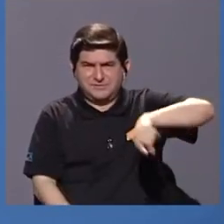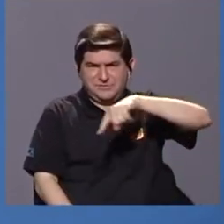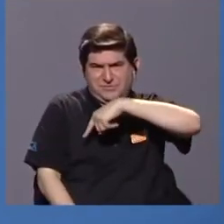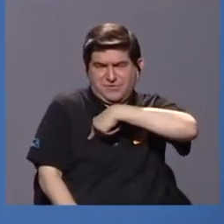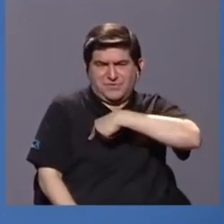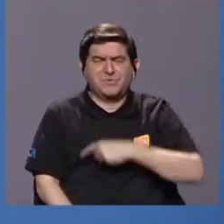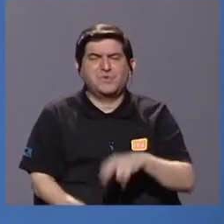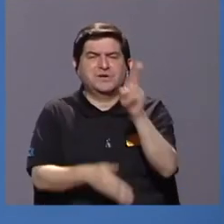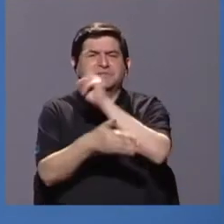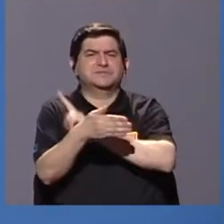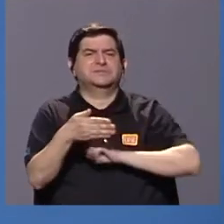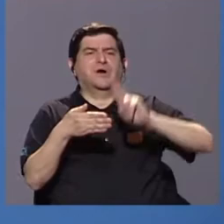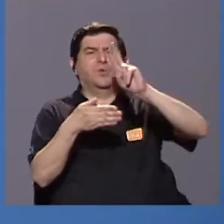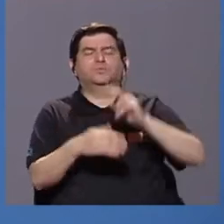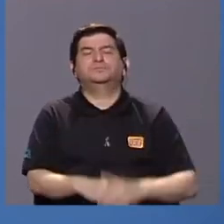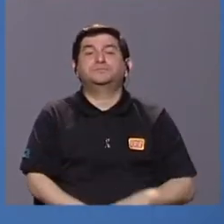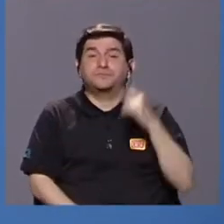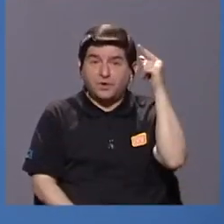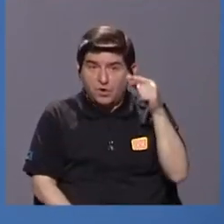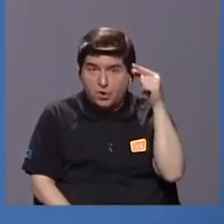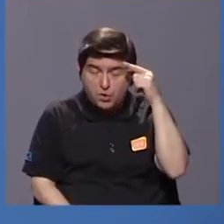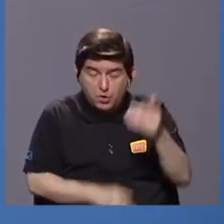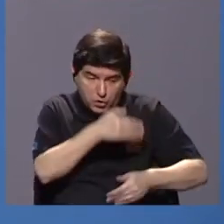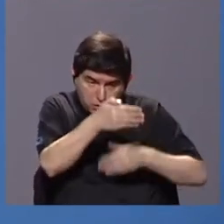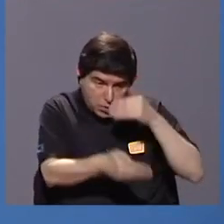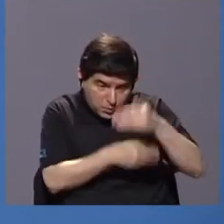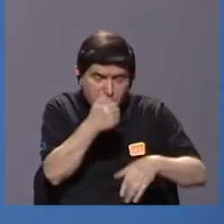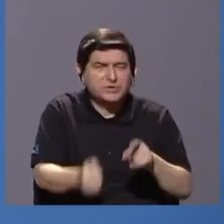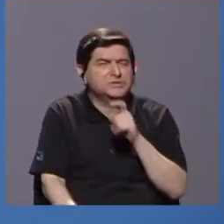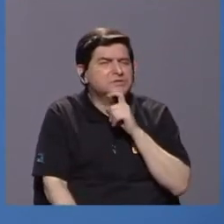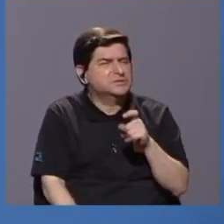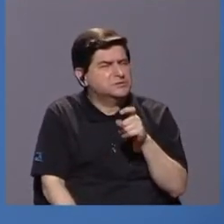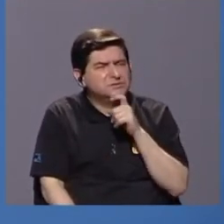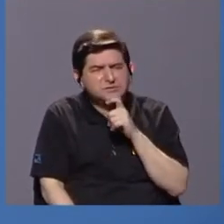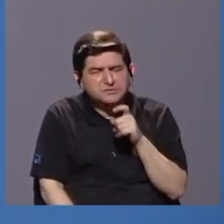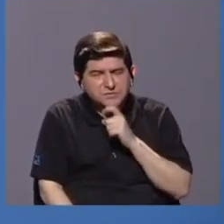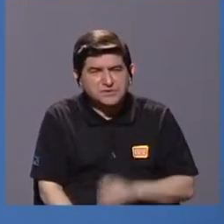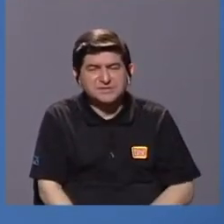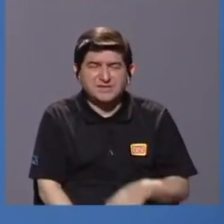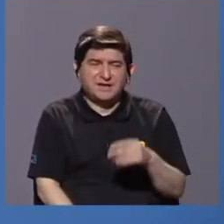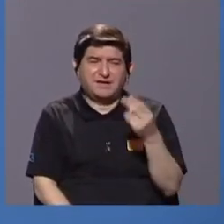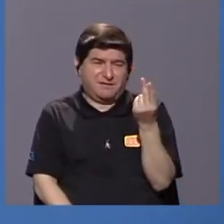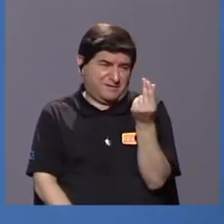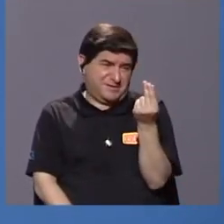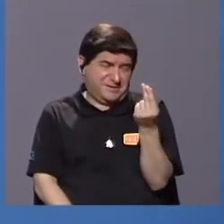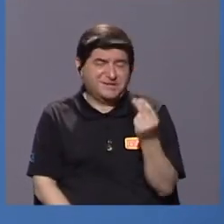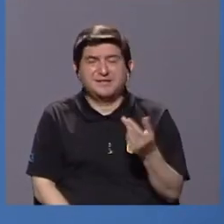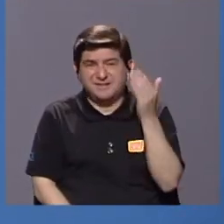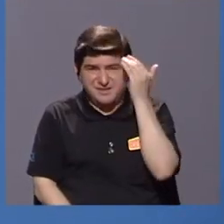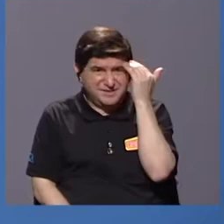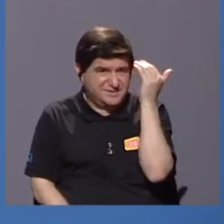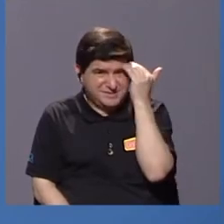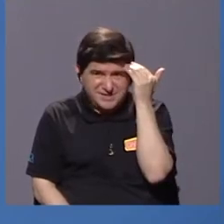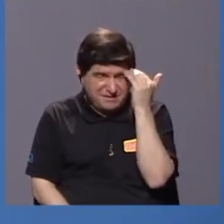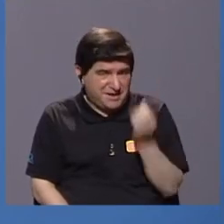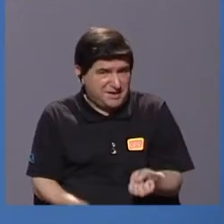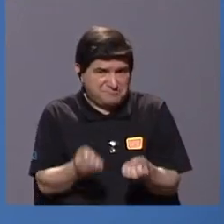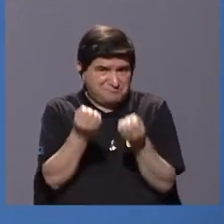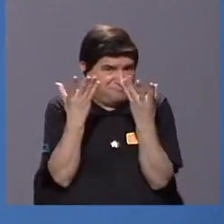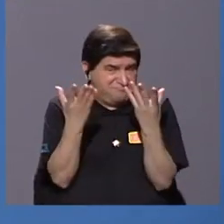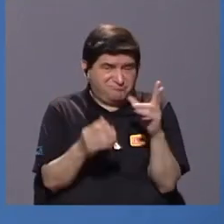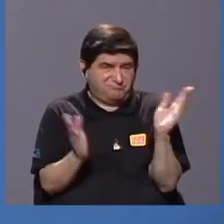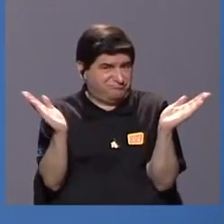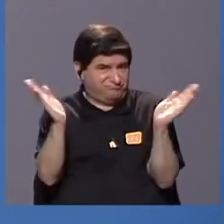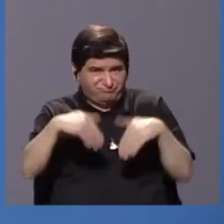universidad. Por supuesto que fue un proceso difícil, porque los presupuestos, sabemos que el dinero no abunda, ¿verdad?